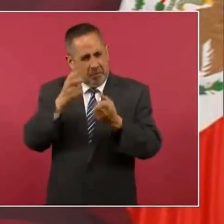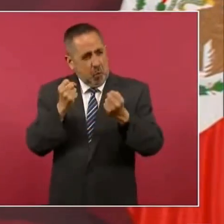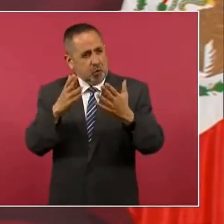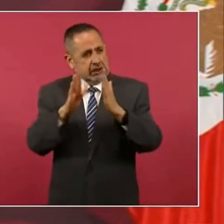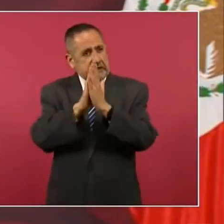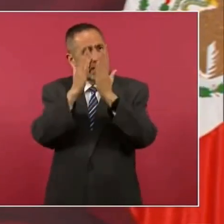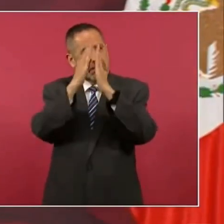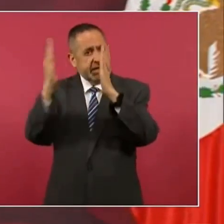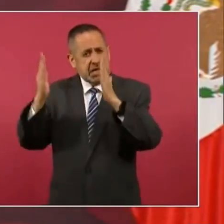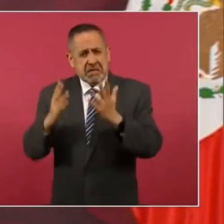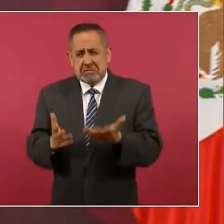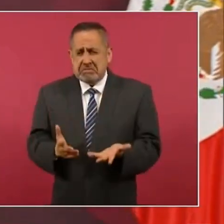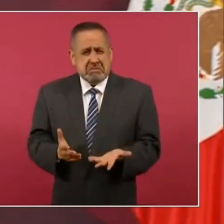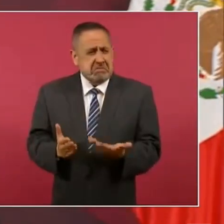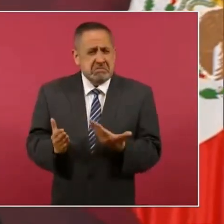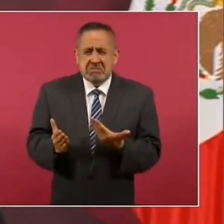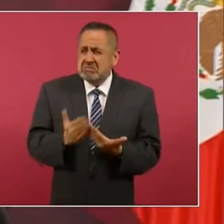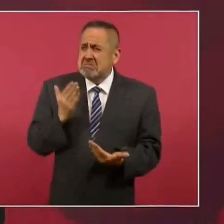¿Sí?